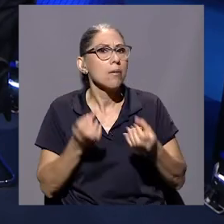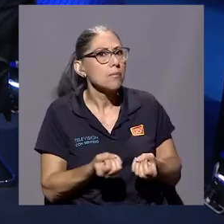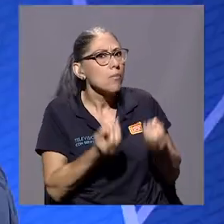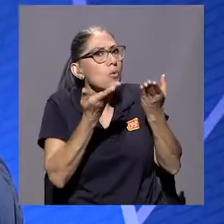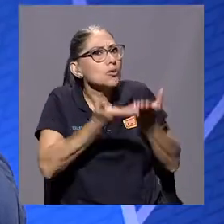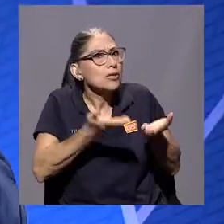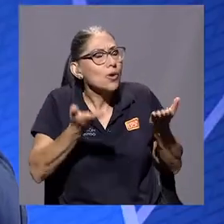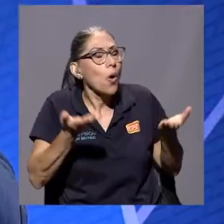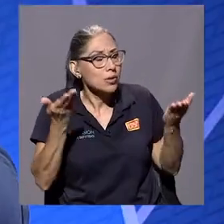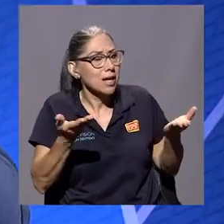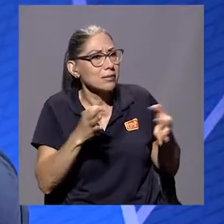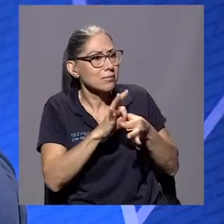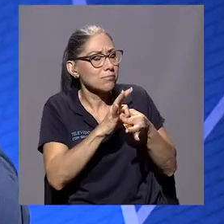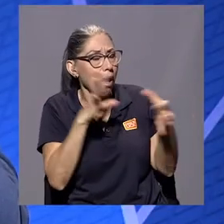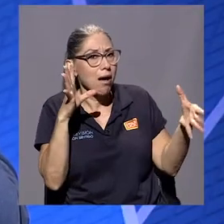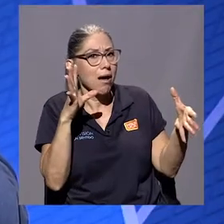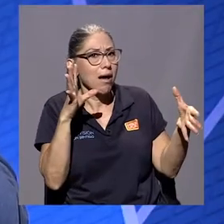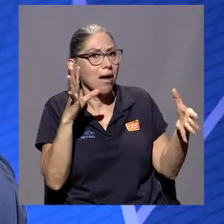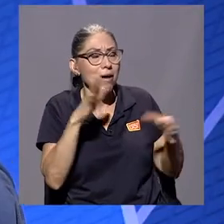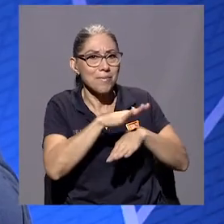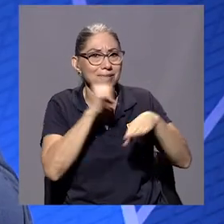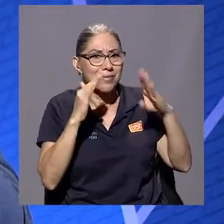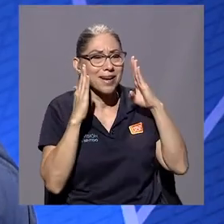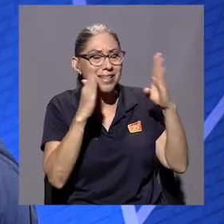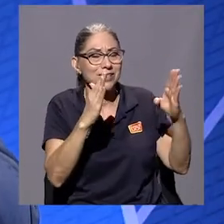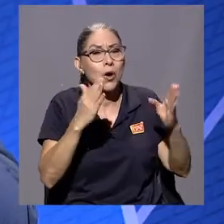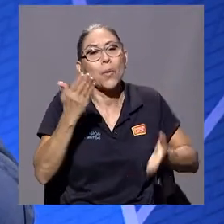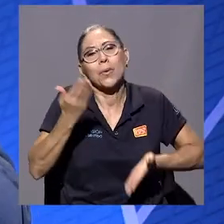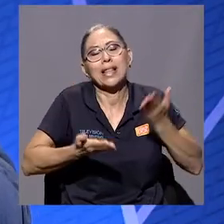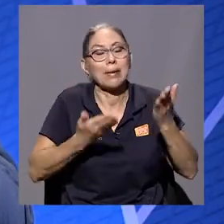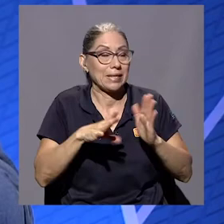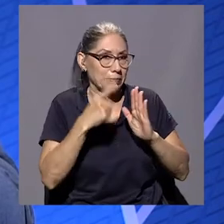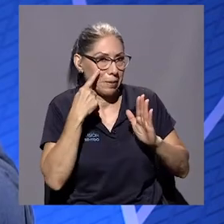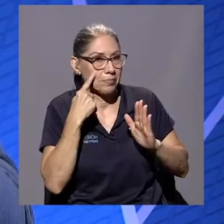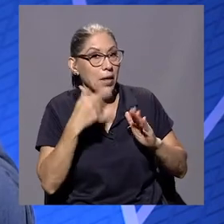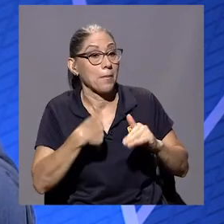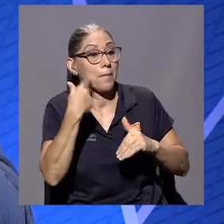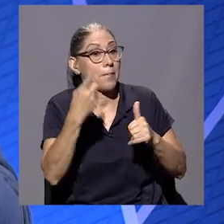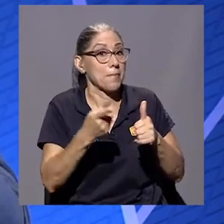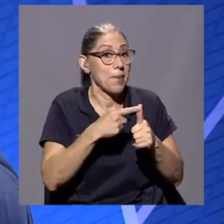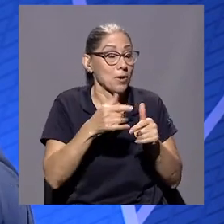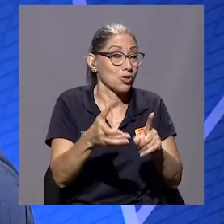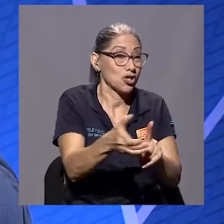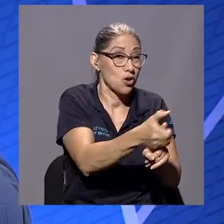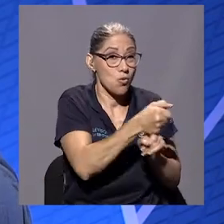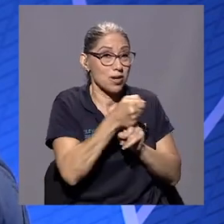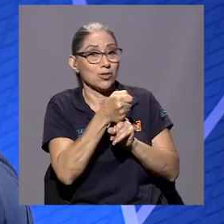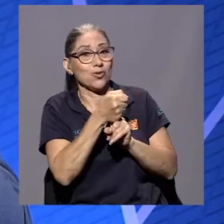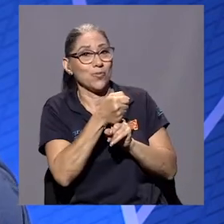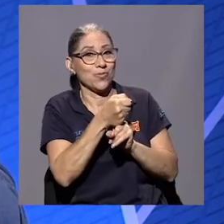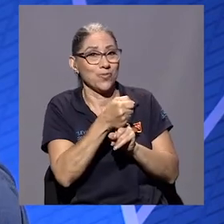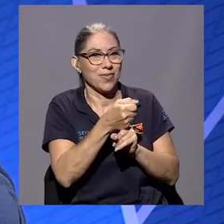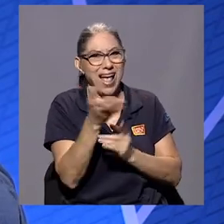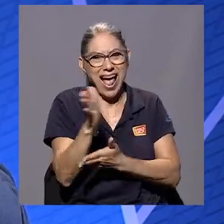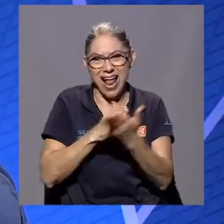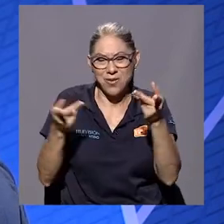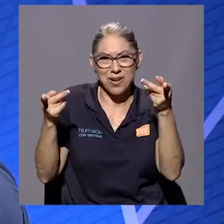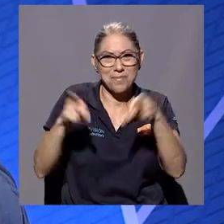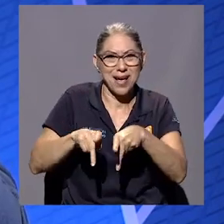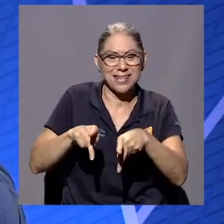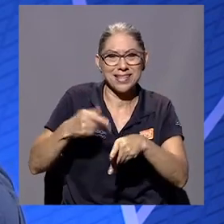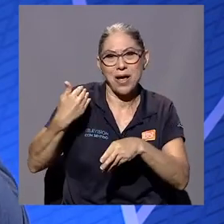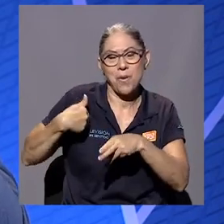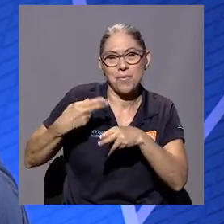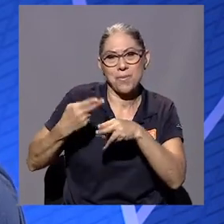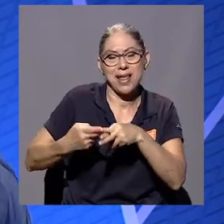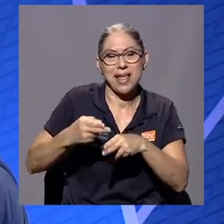mucho la atención porque uno puede ir enfocado a ver después del secuestro cuando inclusive le sucede algo a Jordi que tiene